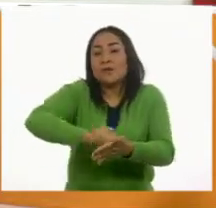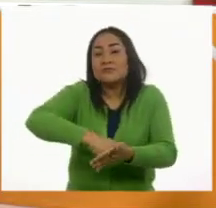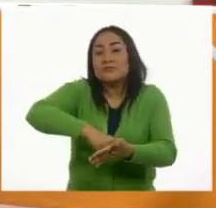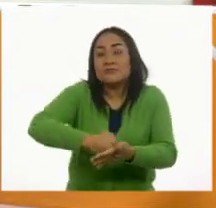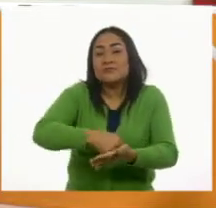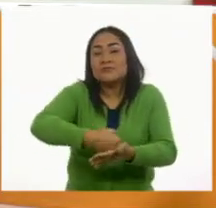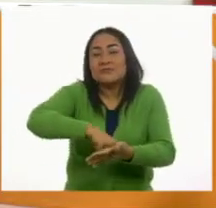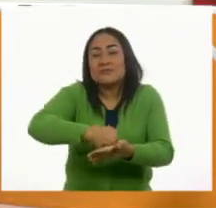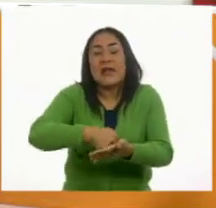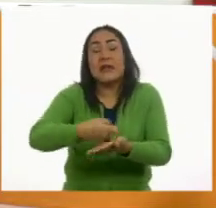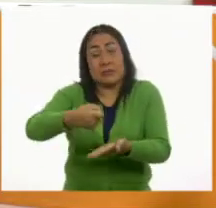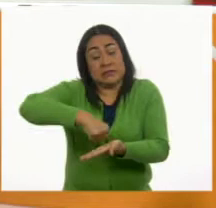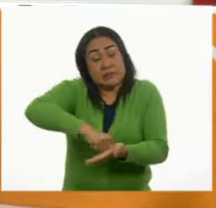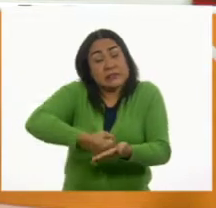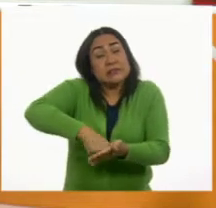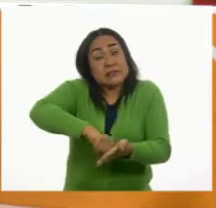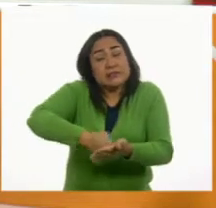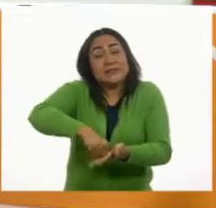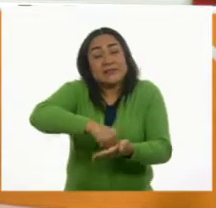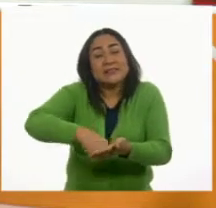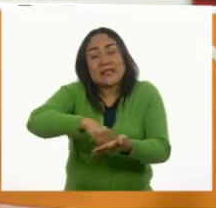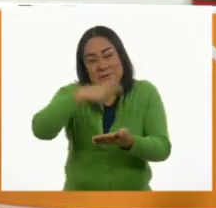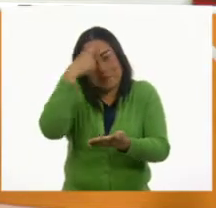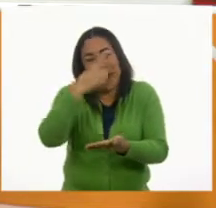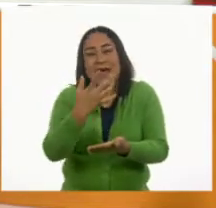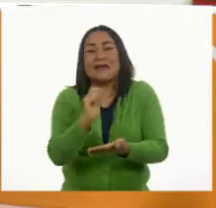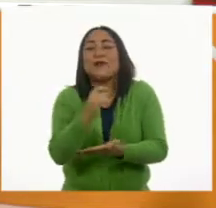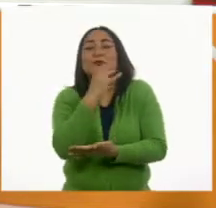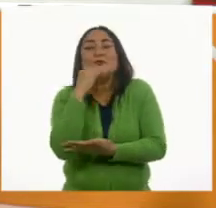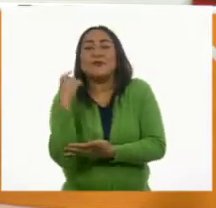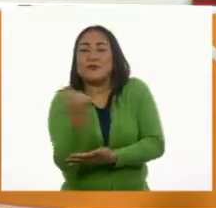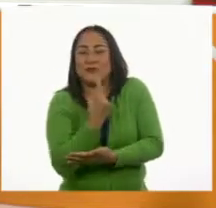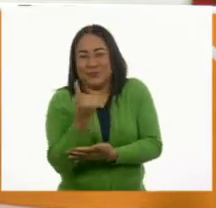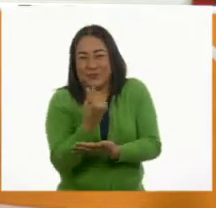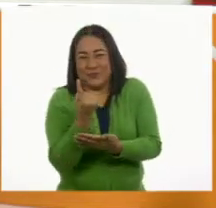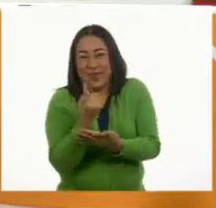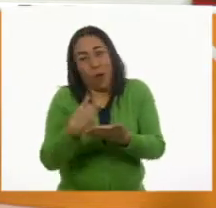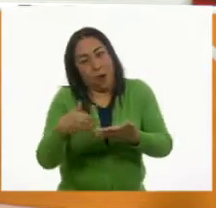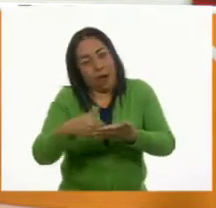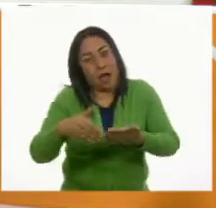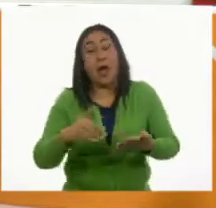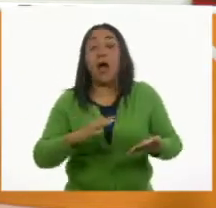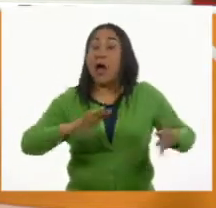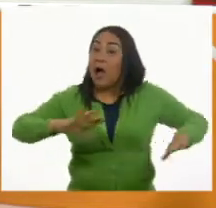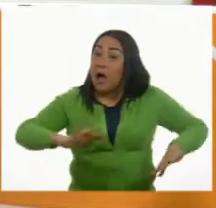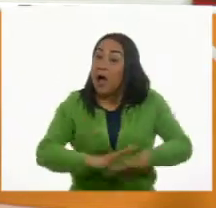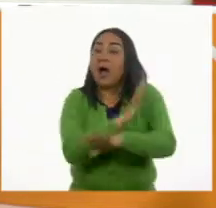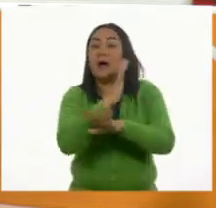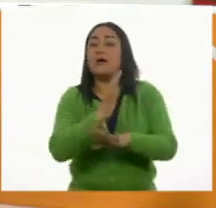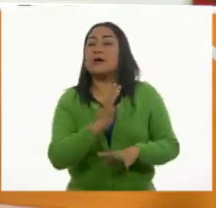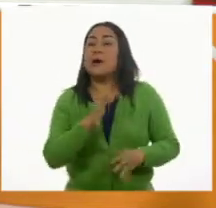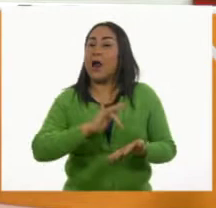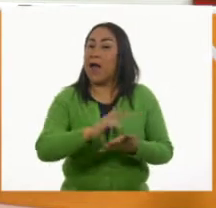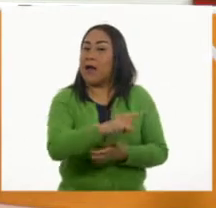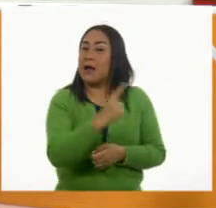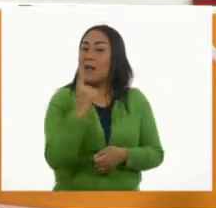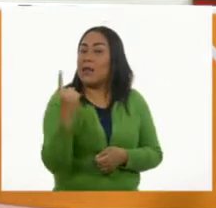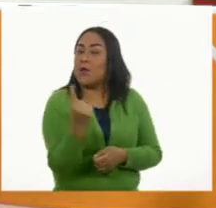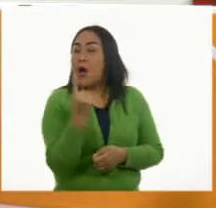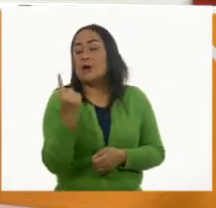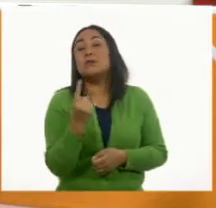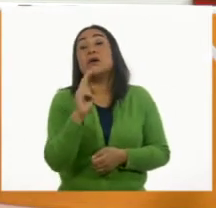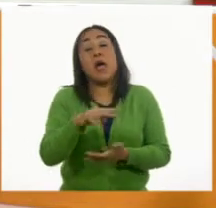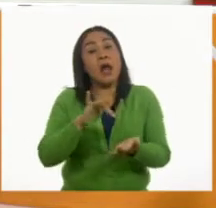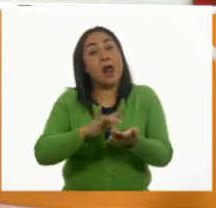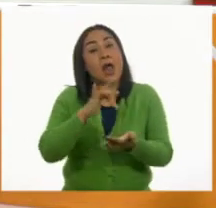los molcajetes trituraban los alimentos para hacer salsas. Ahora la licuadora nos ayuda y eso es gracias a